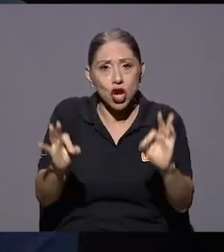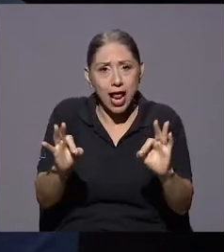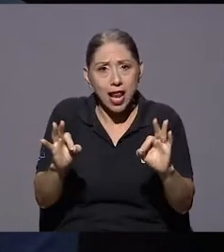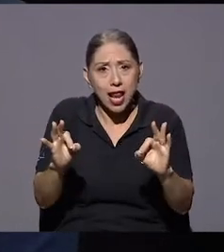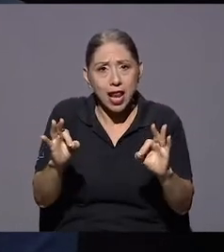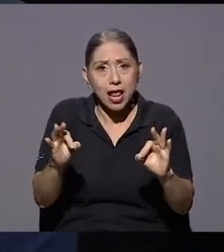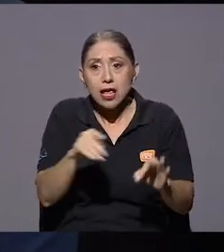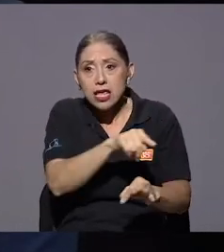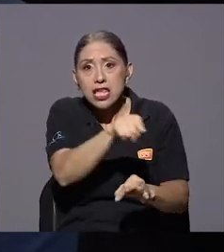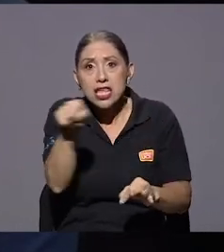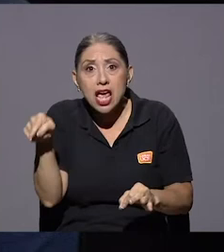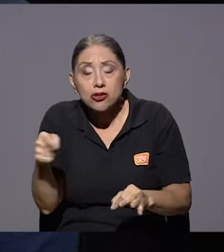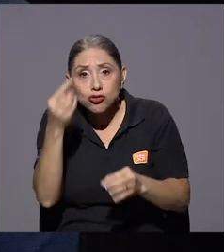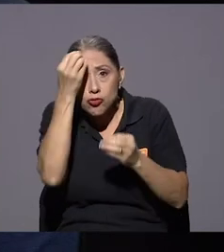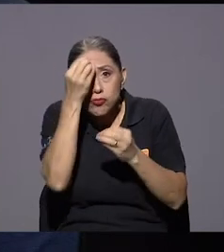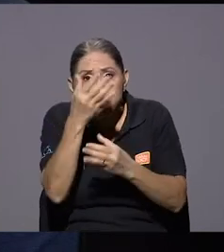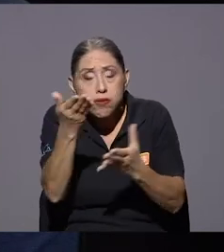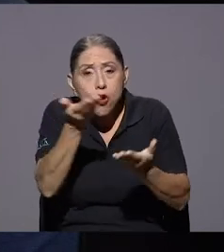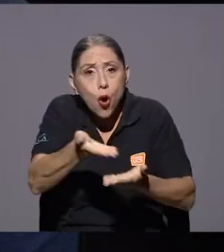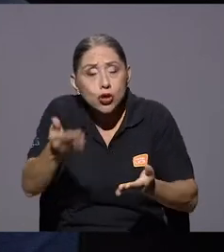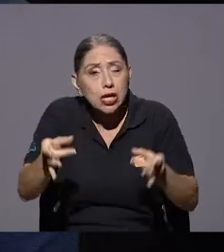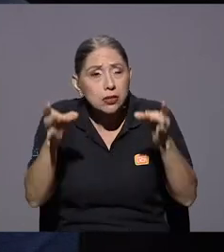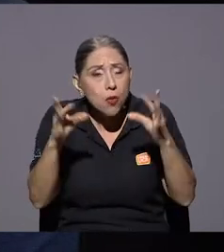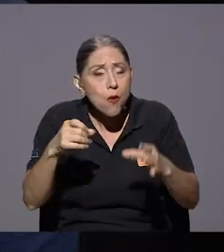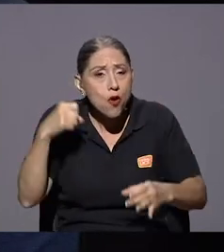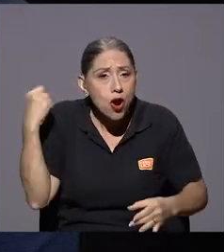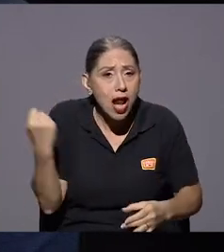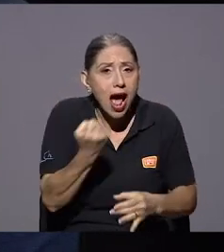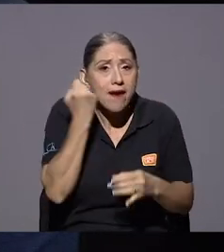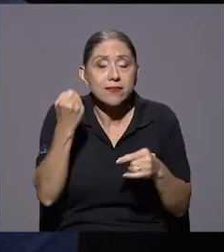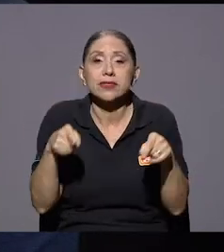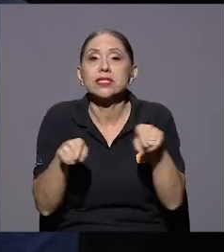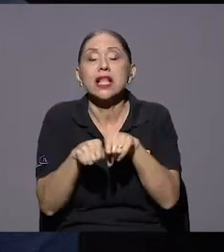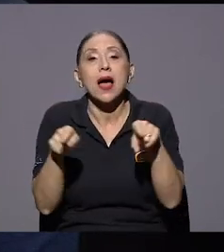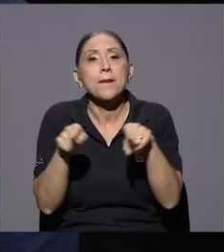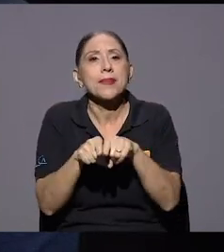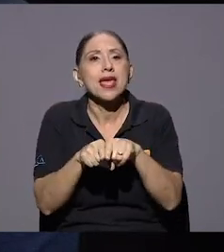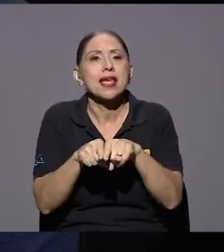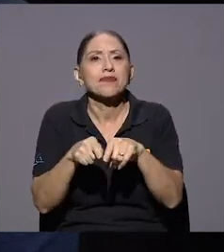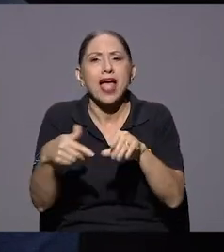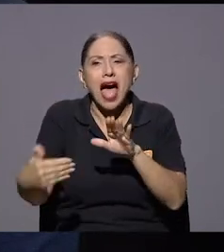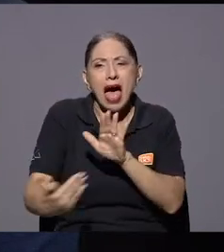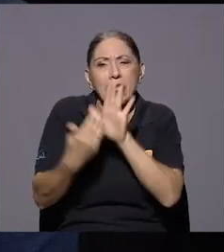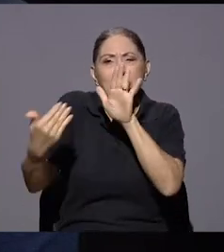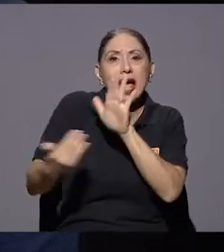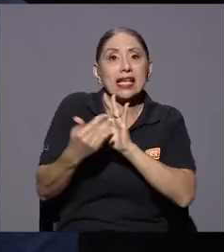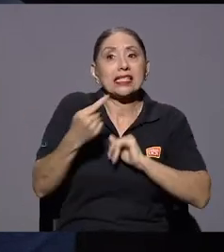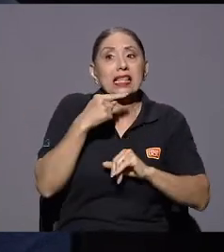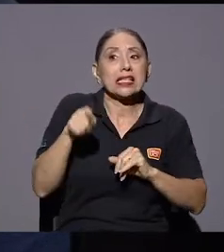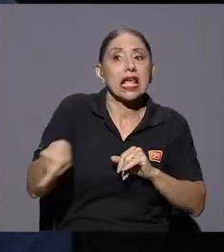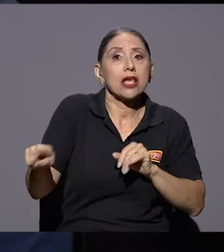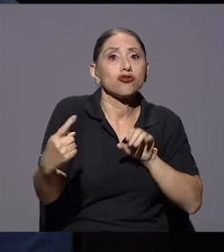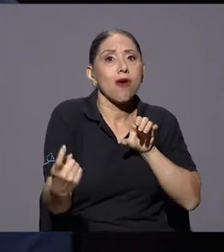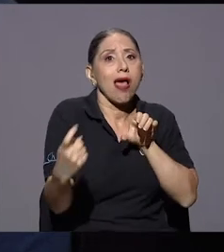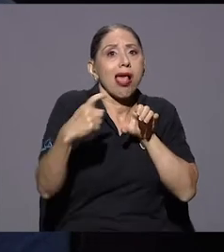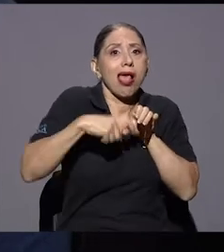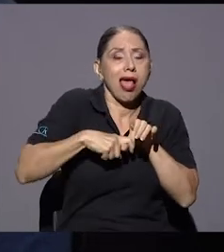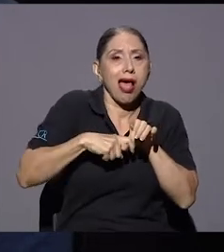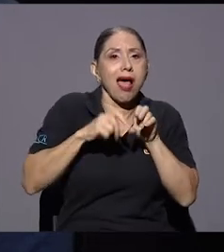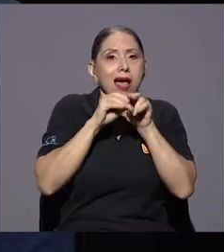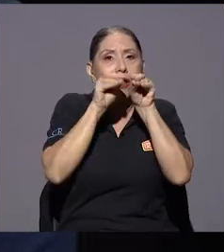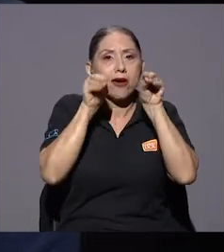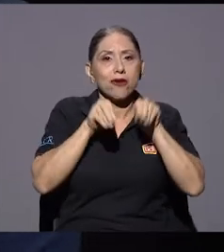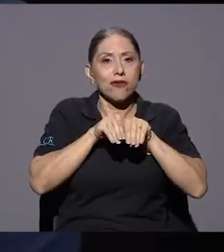cosas muy graves ¿verdad? luego hay ataques personales de obviamente de entrar a tus redes sociales de alguna forma yo es que tengo todo